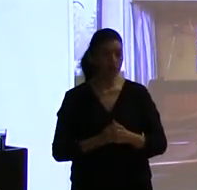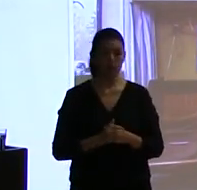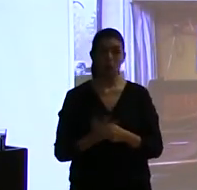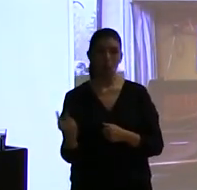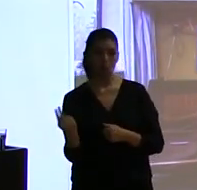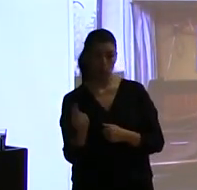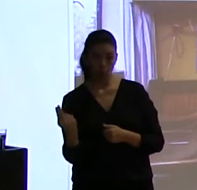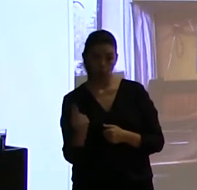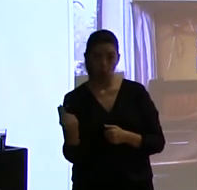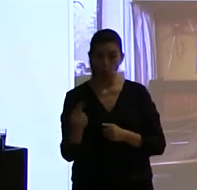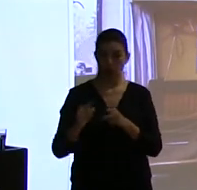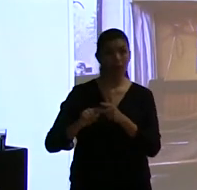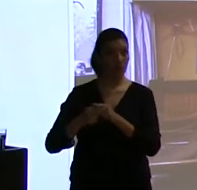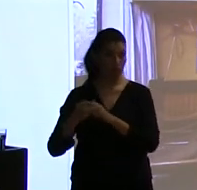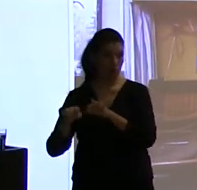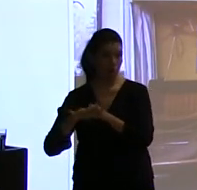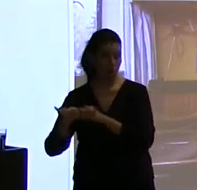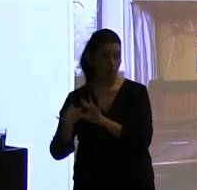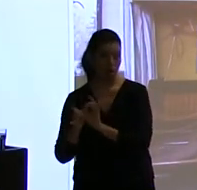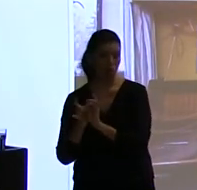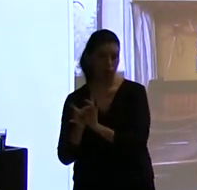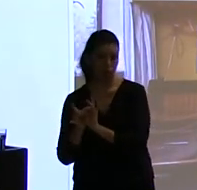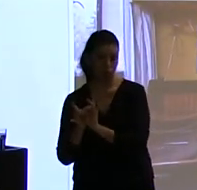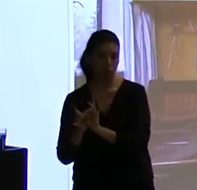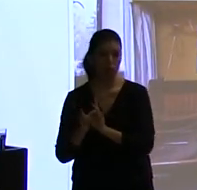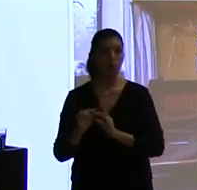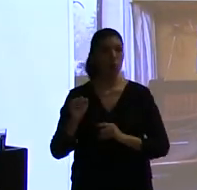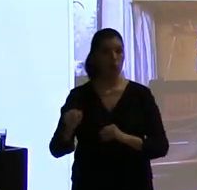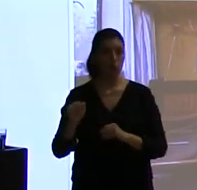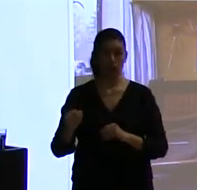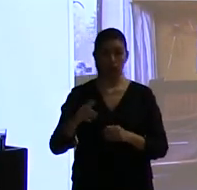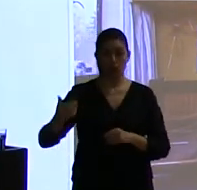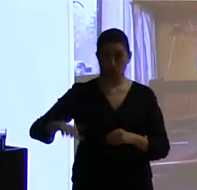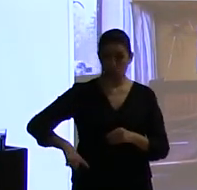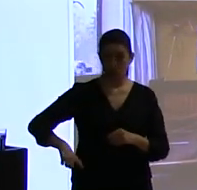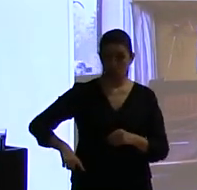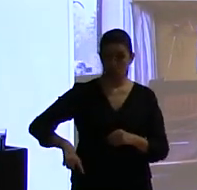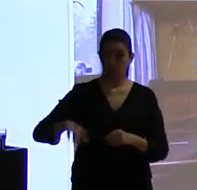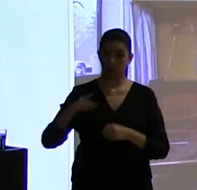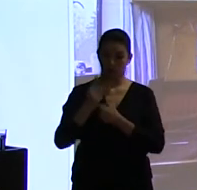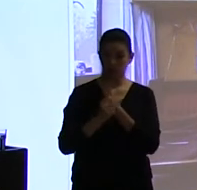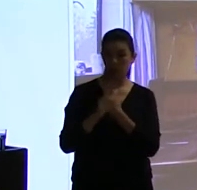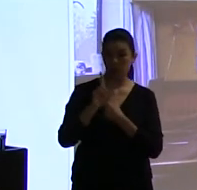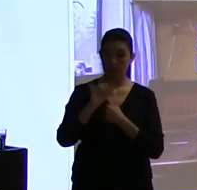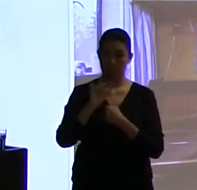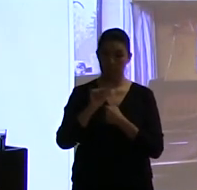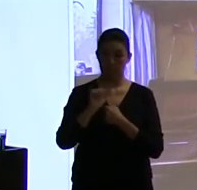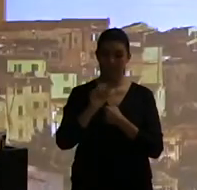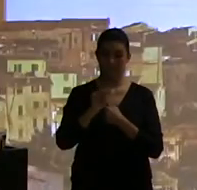empiezan a trabajar juntos, ganan una beca del gobierno de Dinamarca y viajan un año a Italia